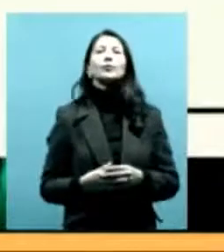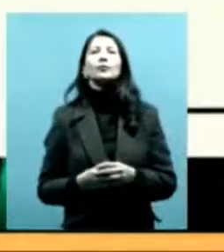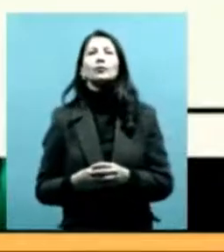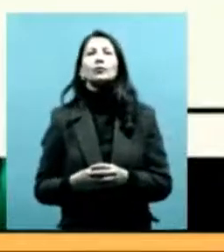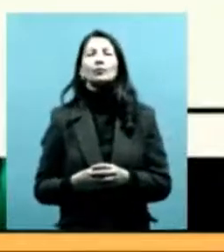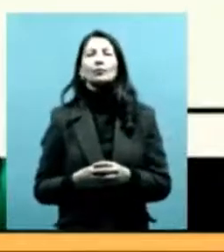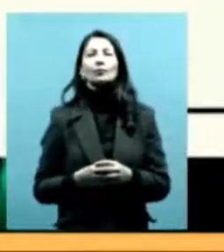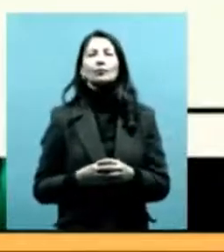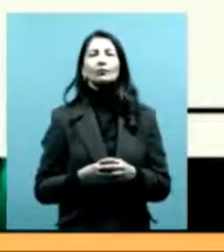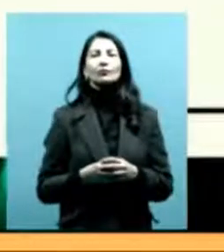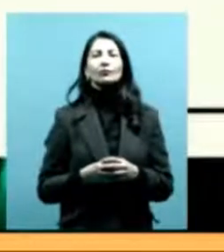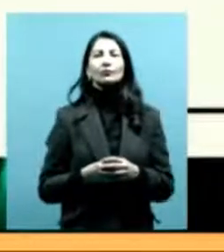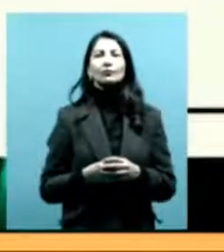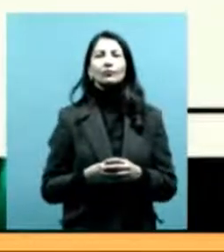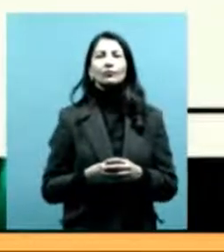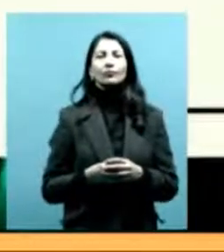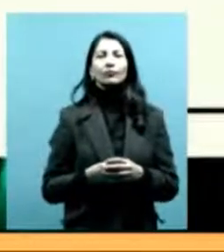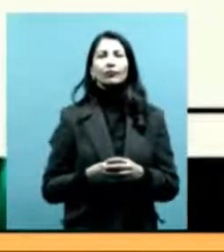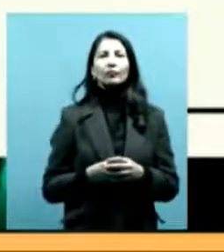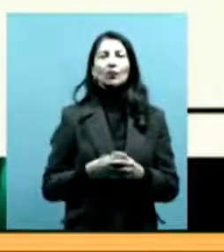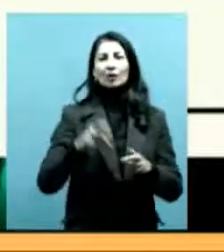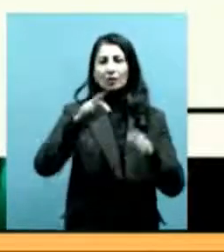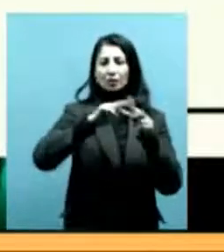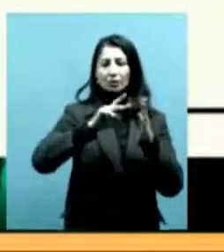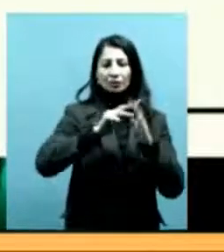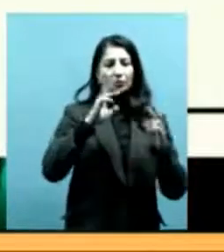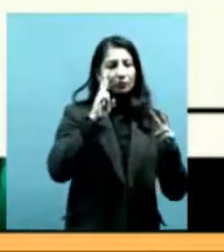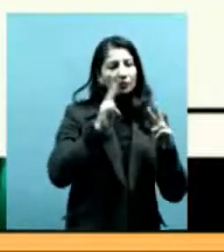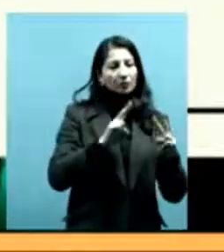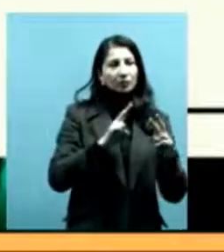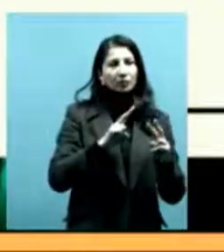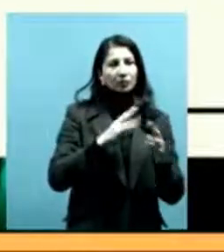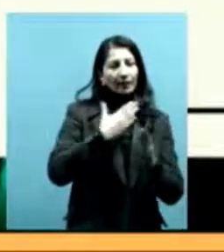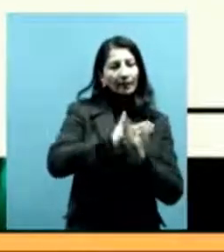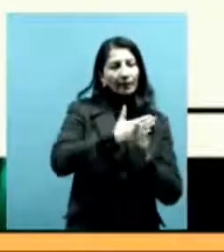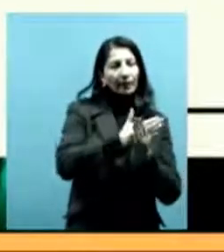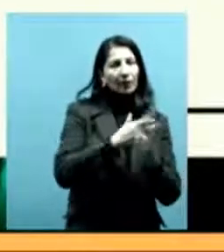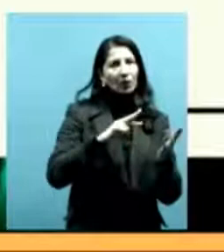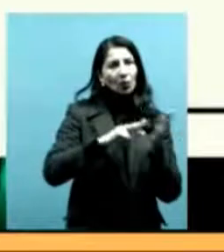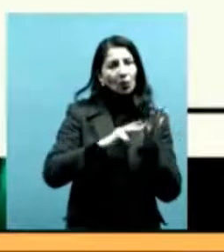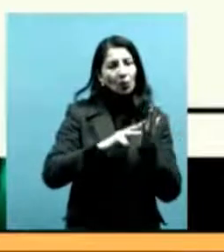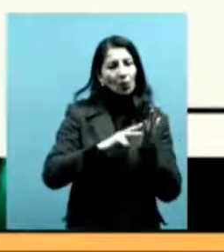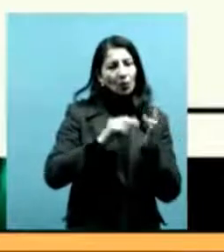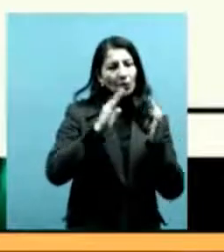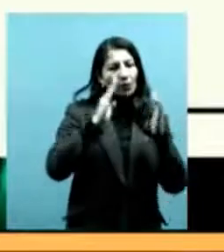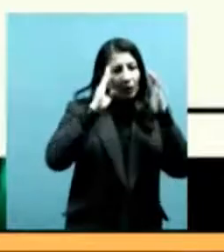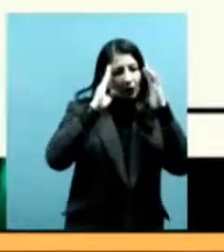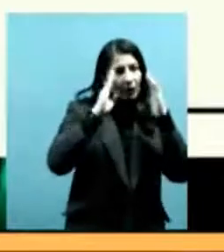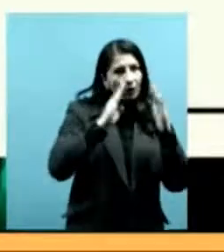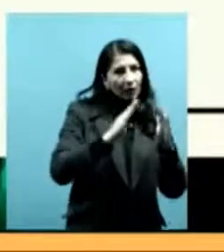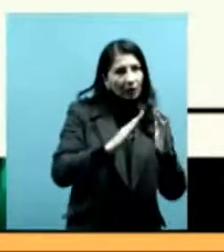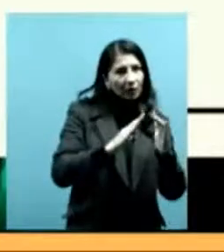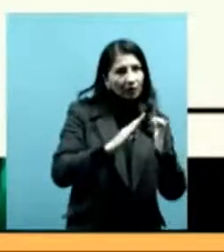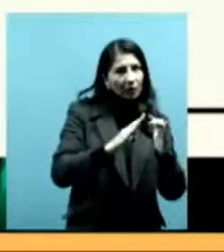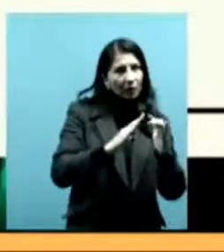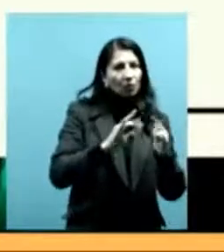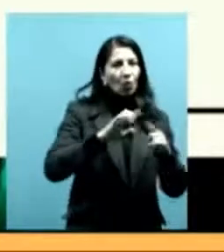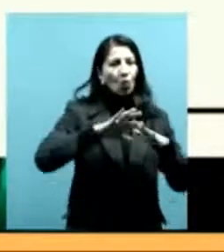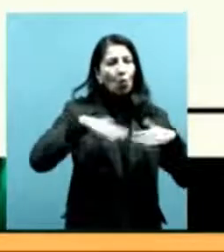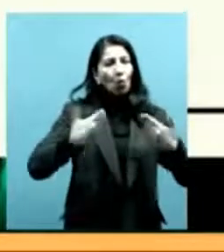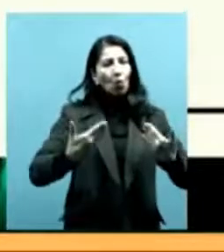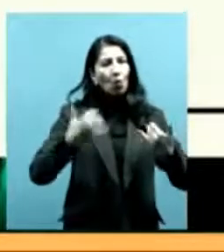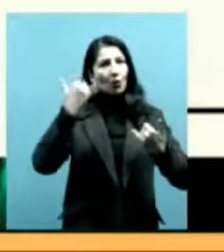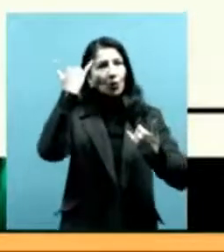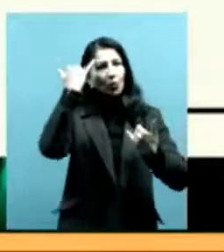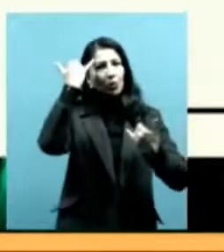lógica dominante de los papeles y buscar inducciones muy sutiles, hay evidencias muy creativas, de cómo